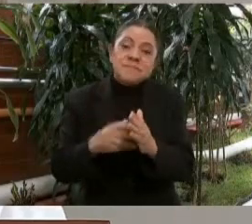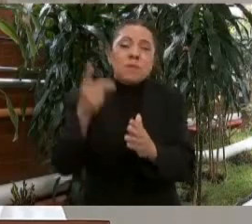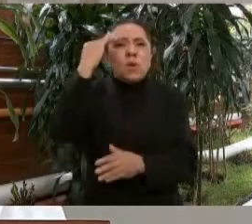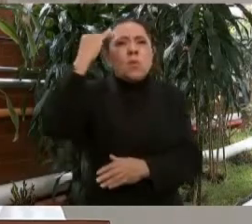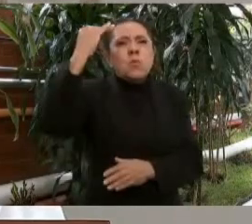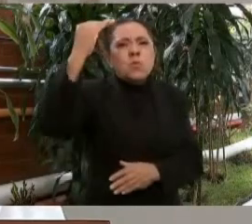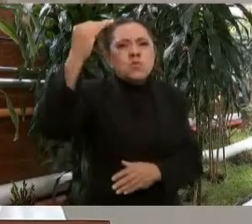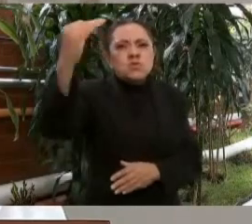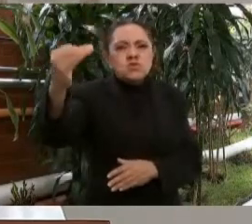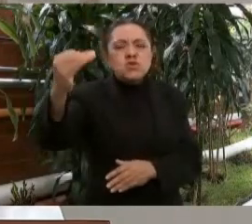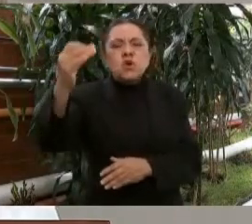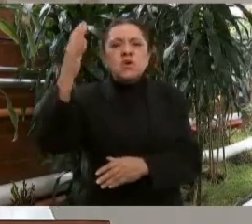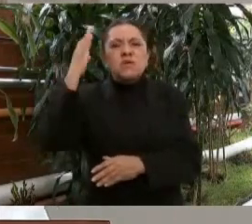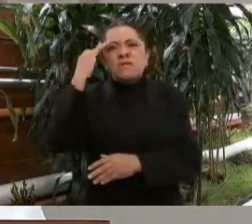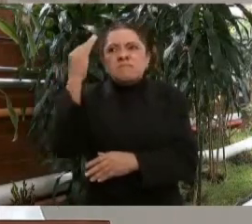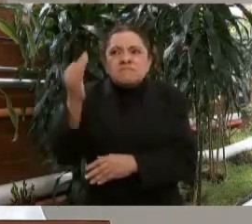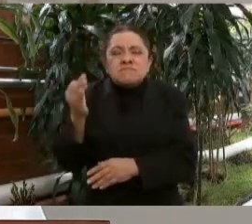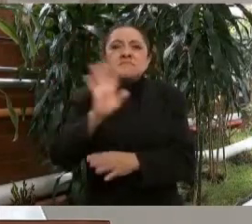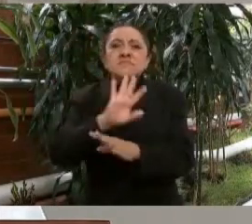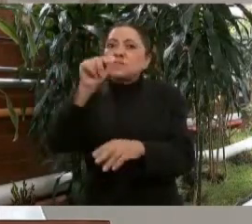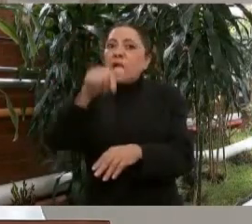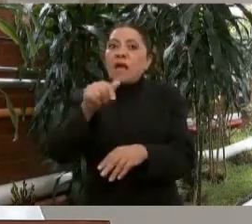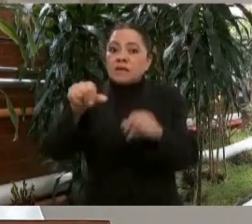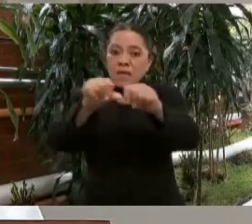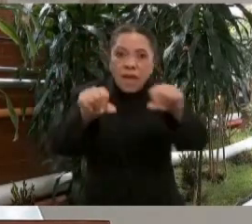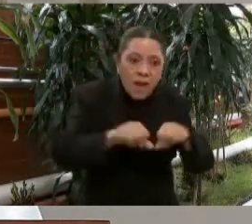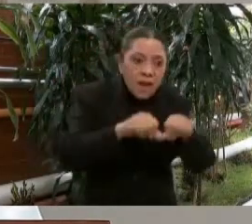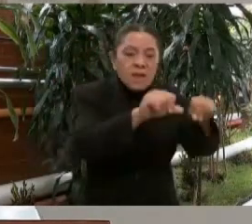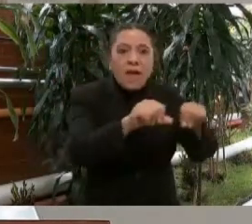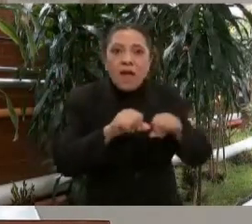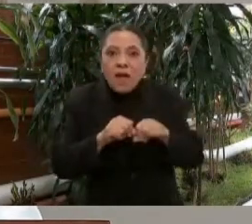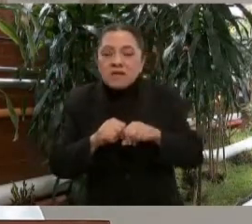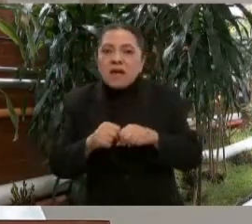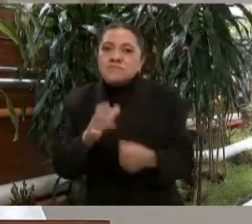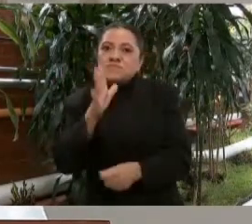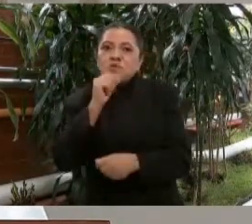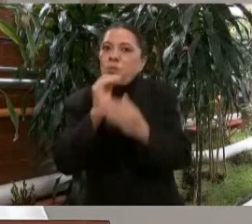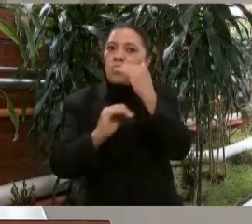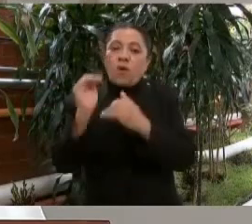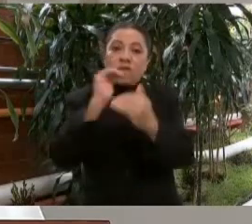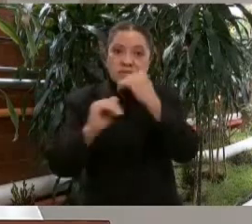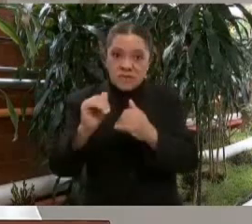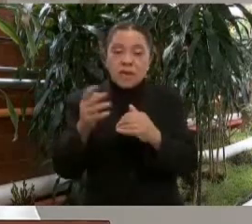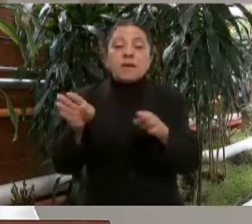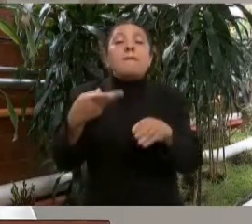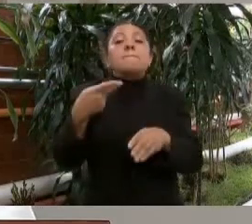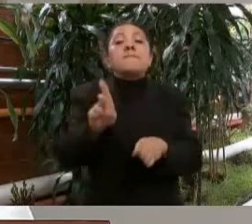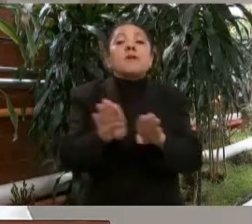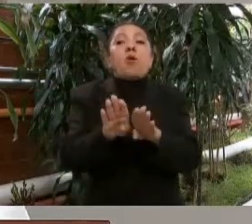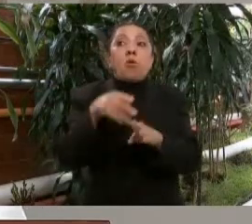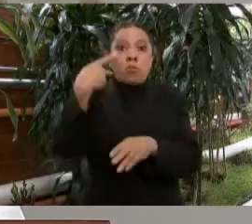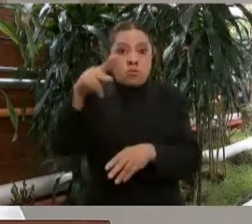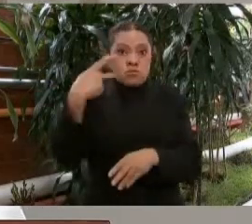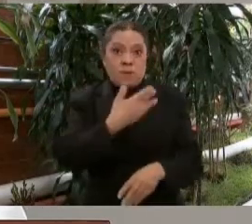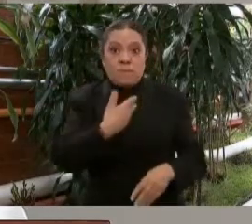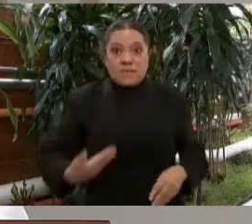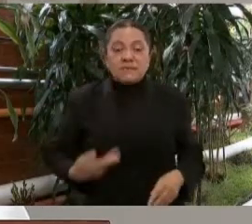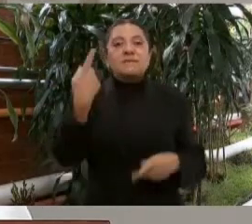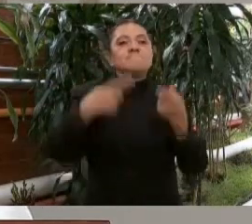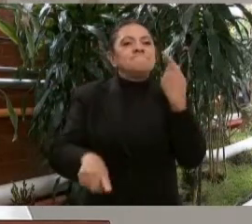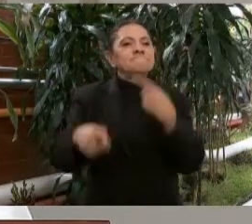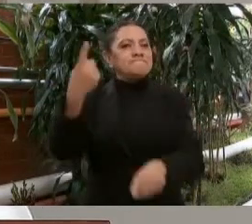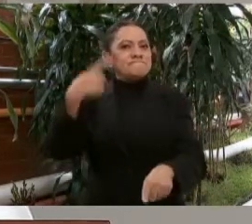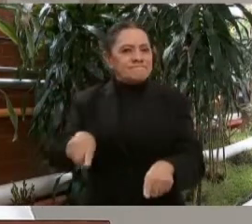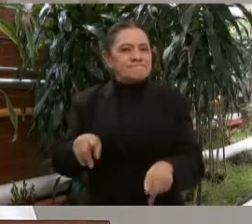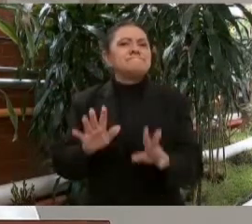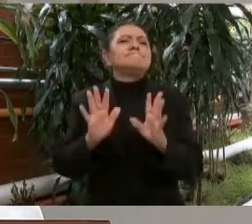sus áreas médicas. Sin embargo, como lo ha instruido usted, señor presidente, estamos en el camino de superar los contrastes